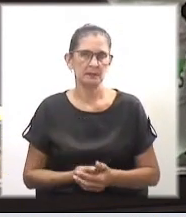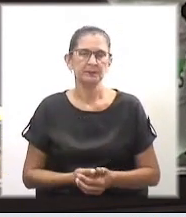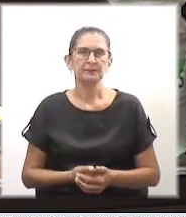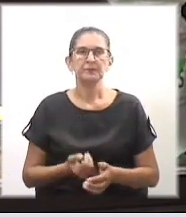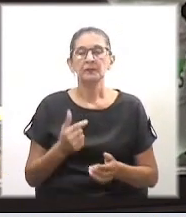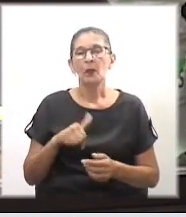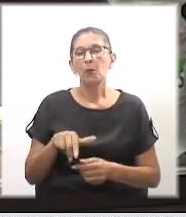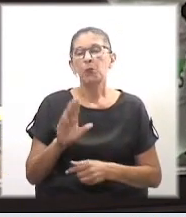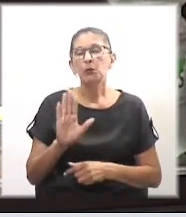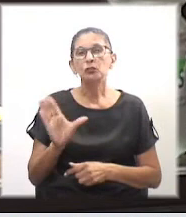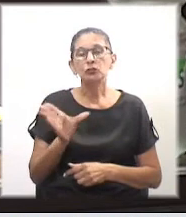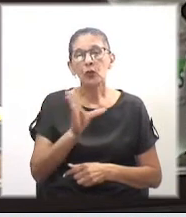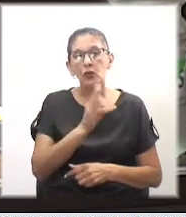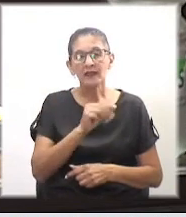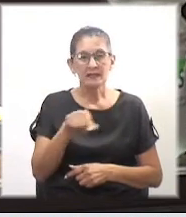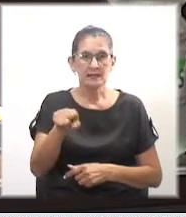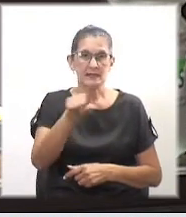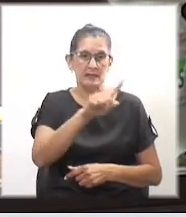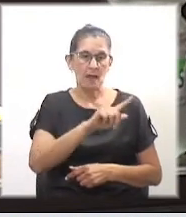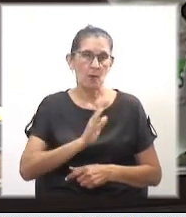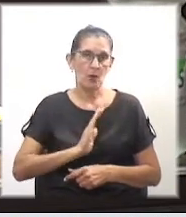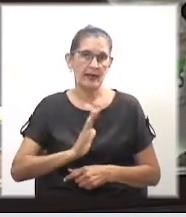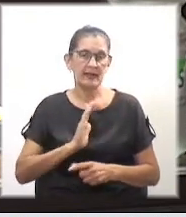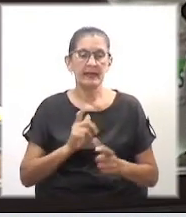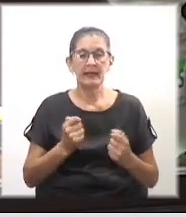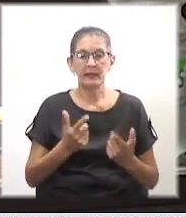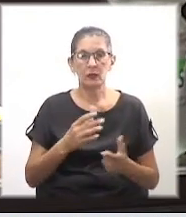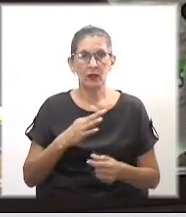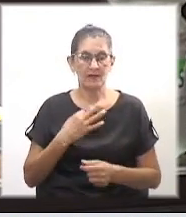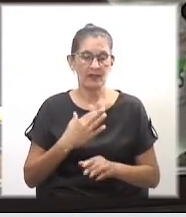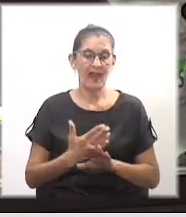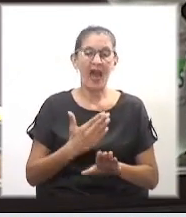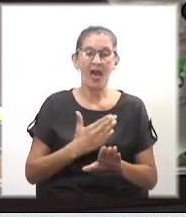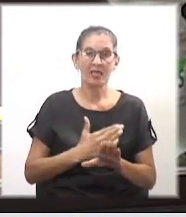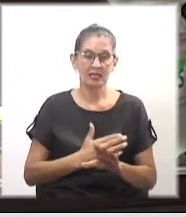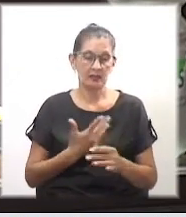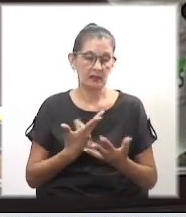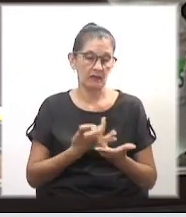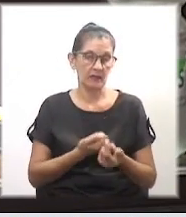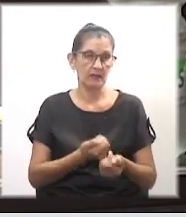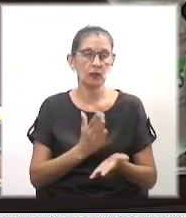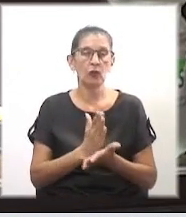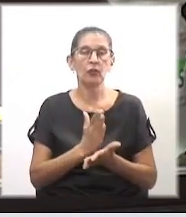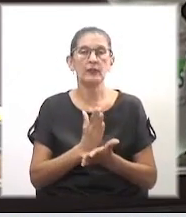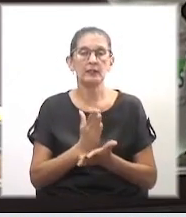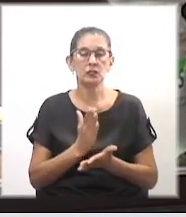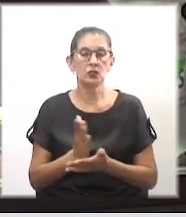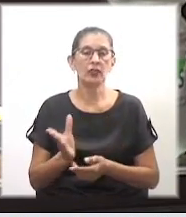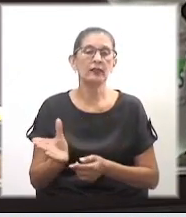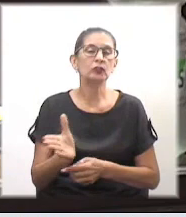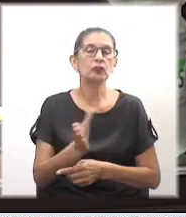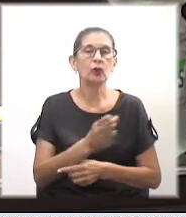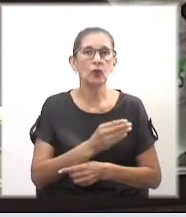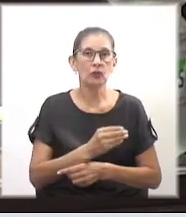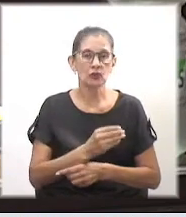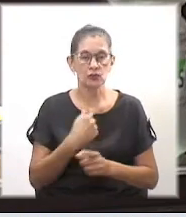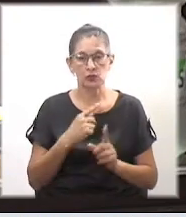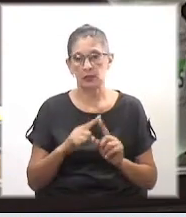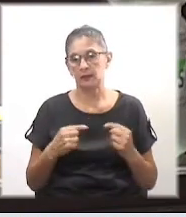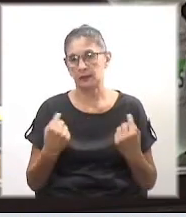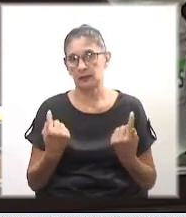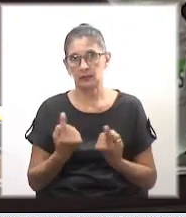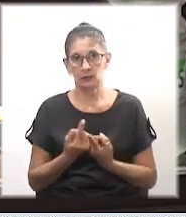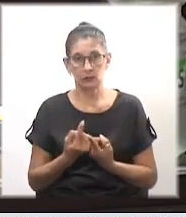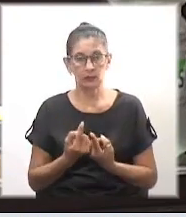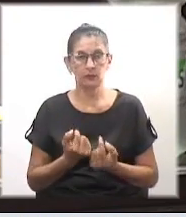Por todas esas mujeres que dieron su vida antes, defendiendo los derechos de todos y de todos los que